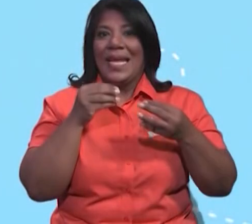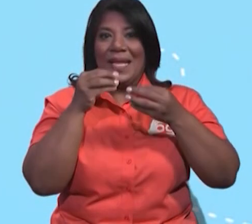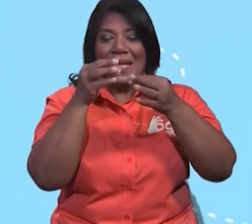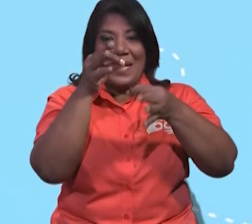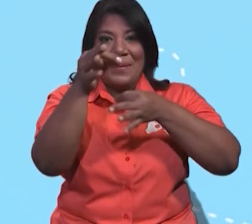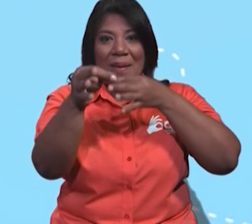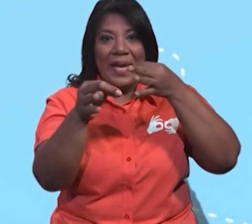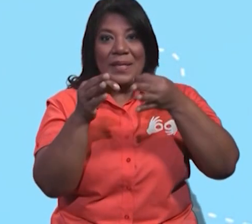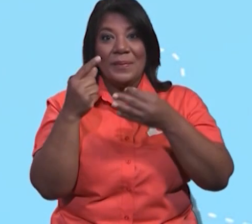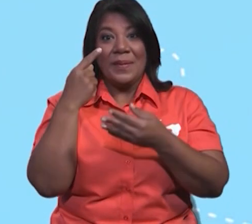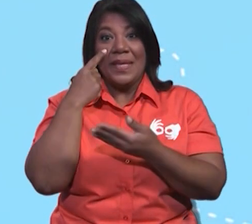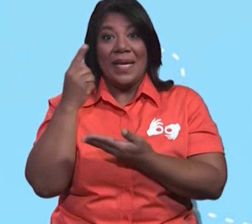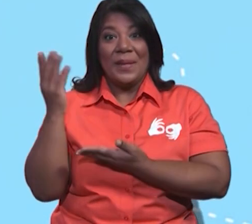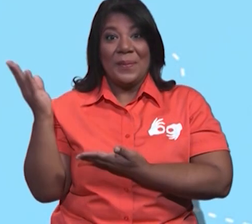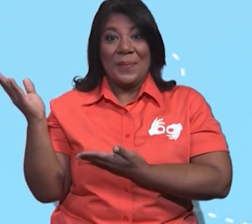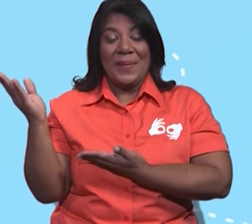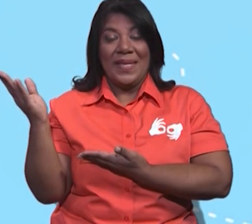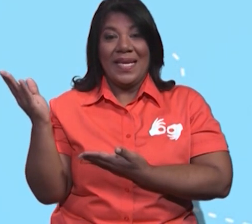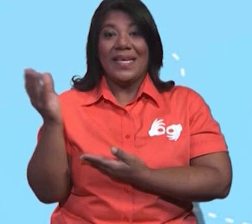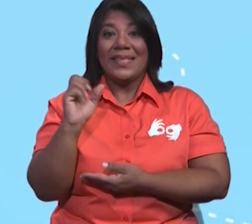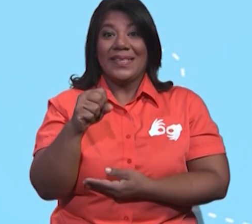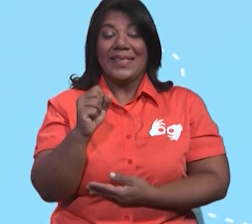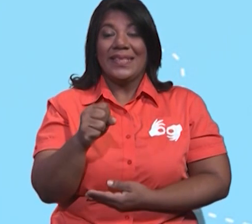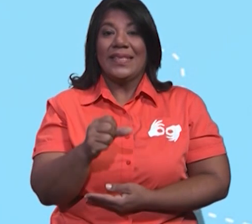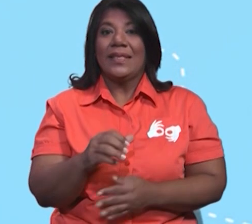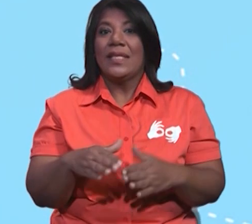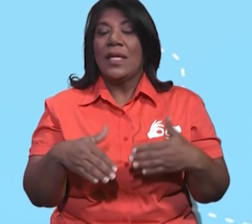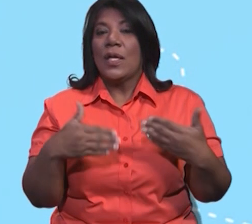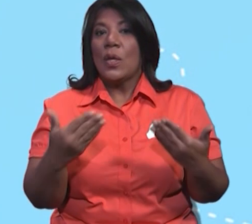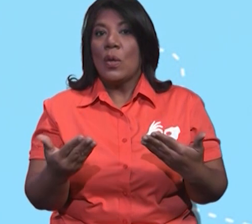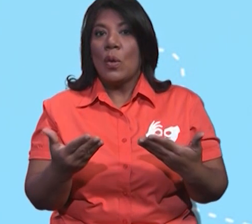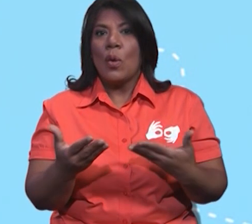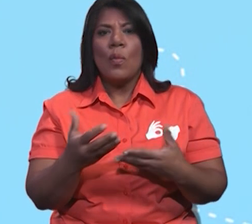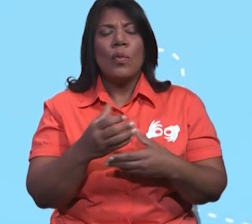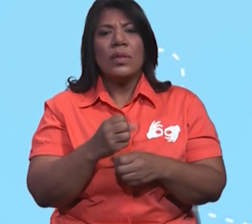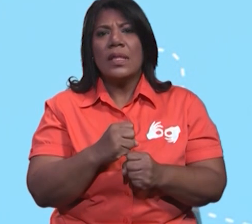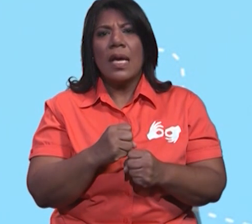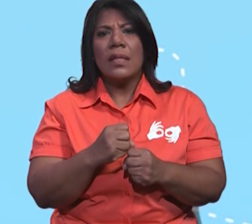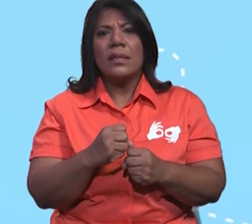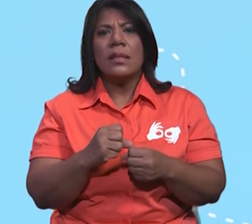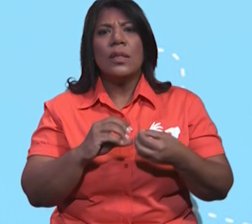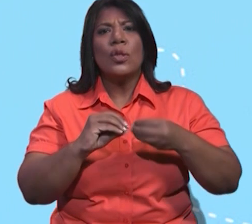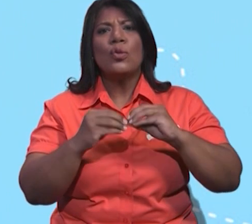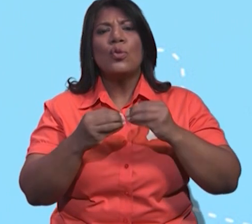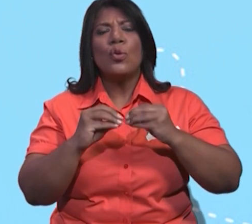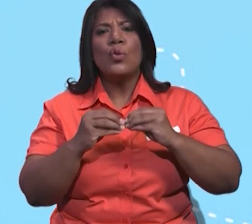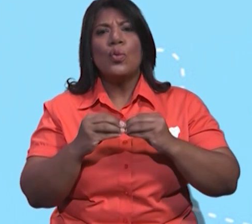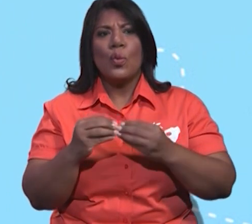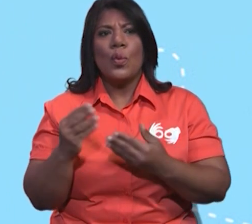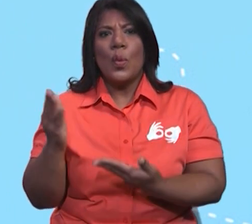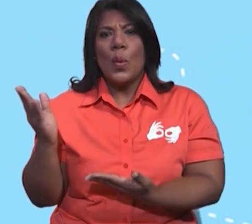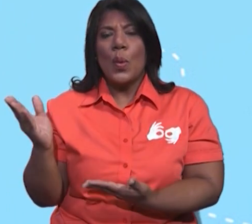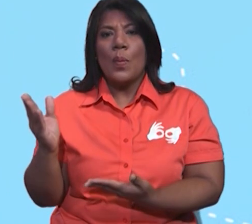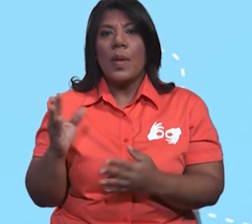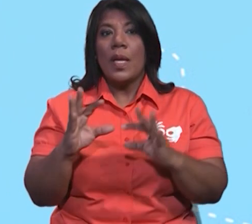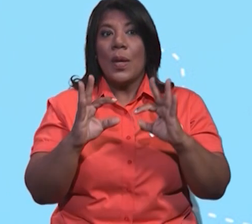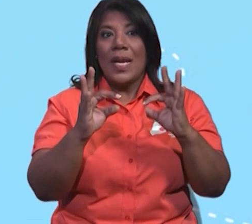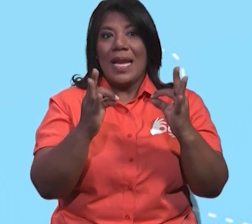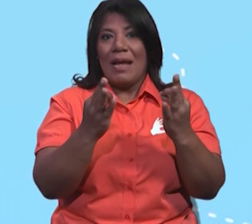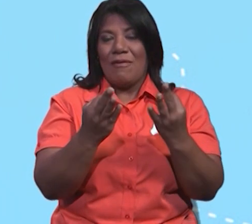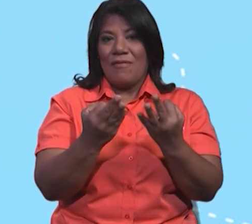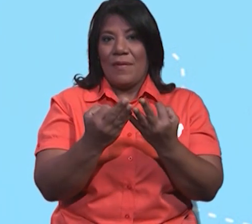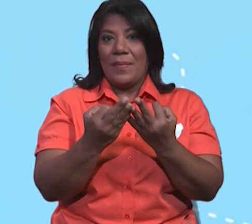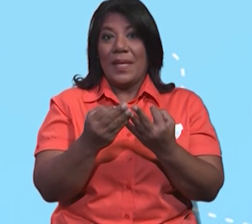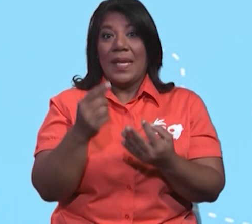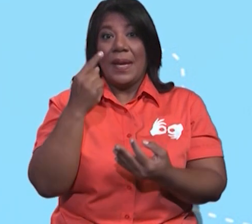Mira aquí al tablero. ¿Cómo se forman los demás números? ¿Cómo vamos a ir formando las familias de los números?